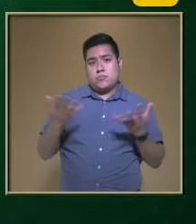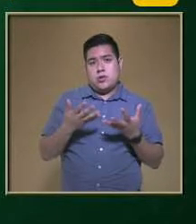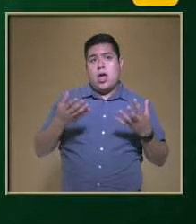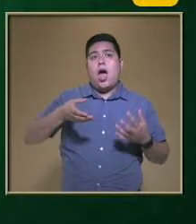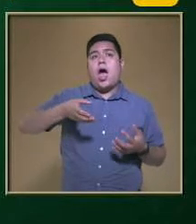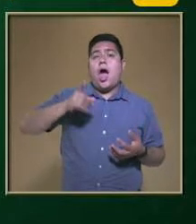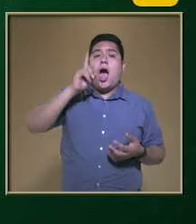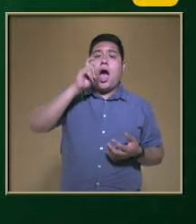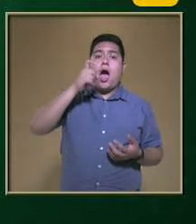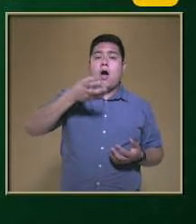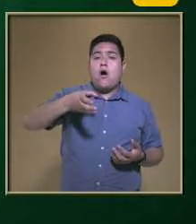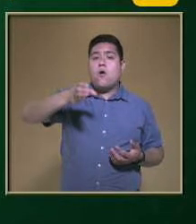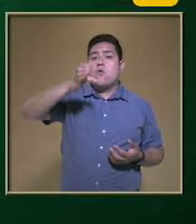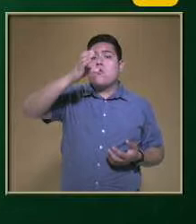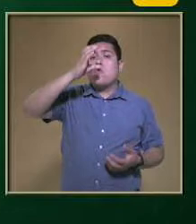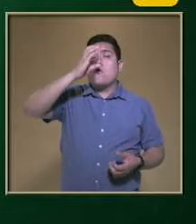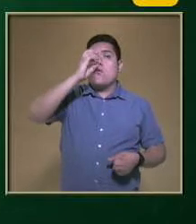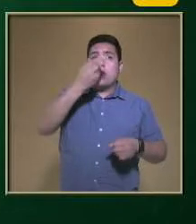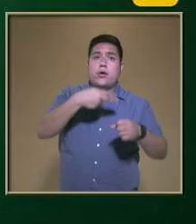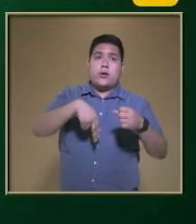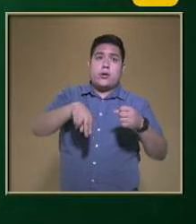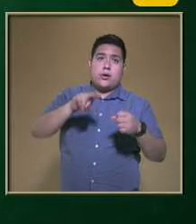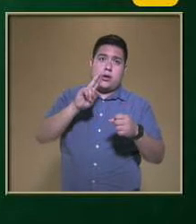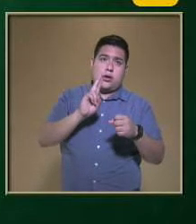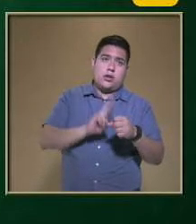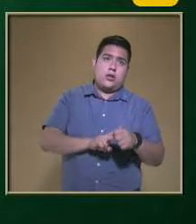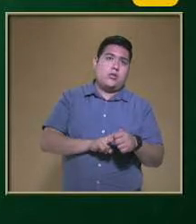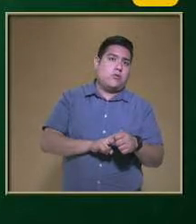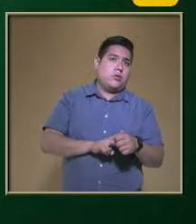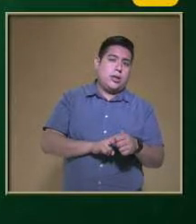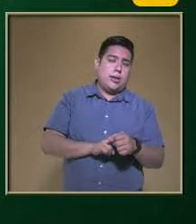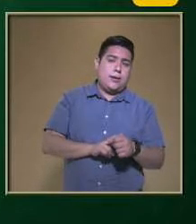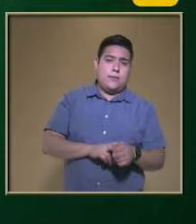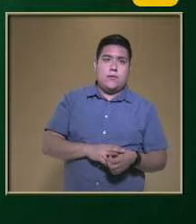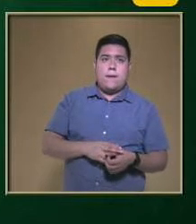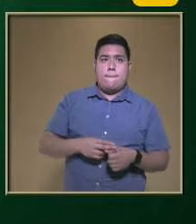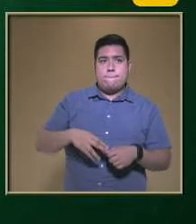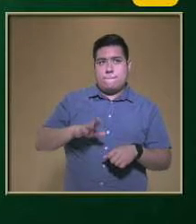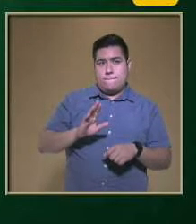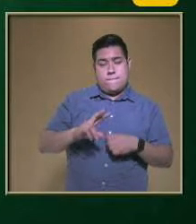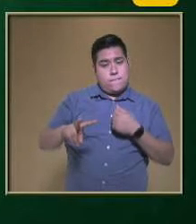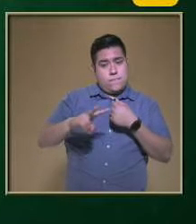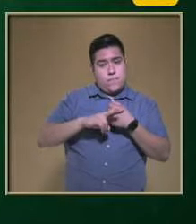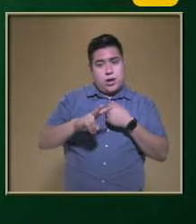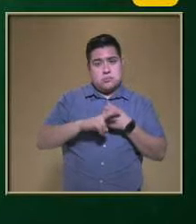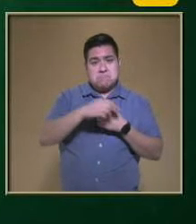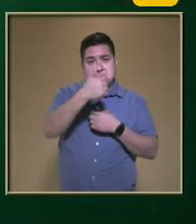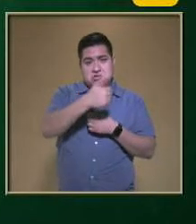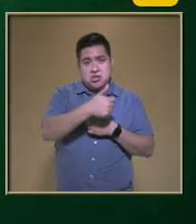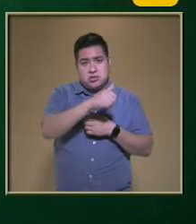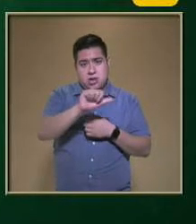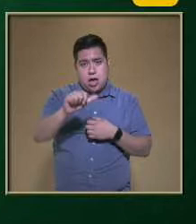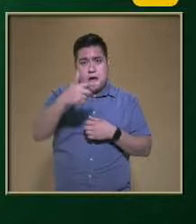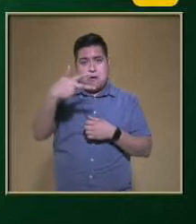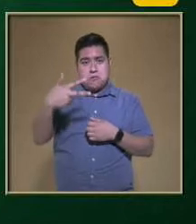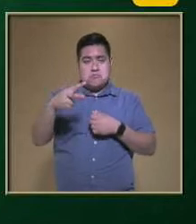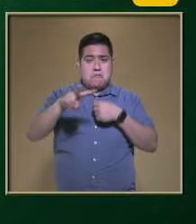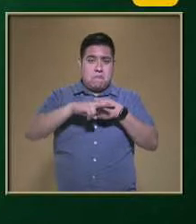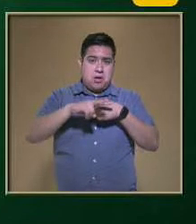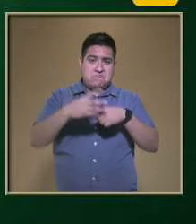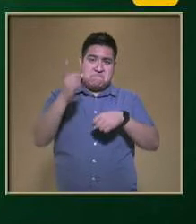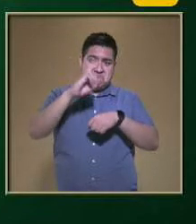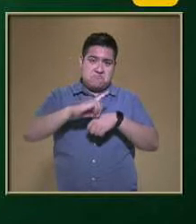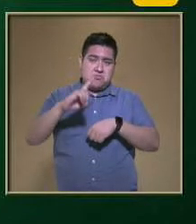agua potable Natural Sin ningún Aditamento La mayor cantidad De vasos posibles Ya sea entre 6 a 8 Y si